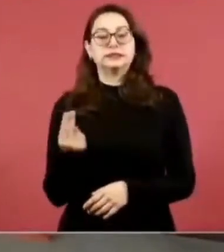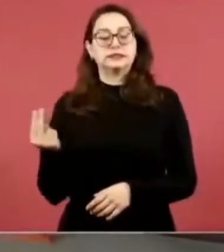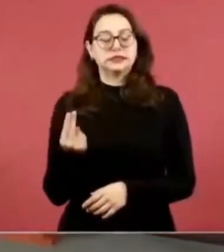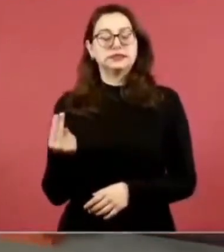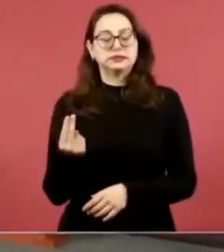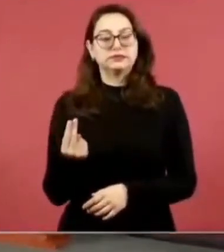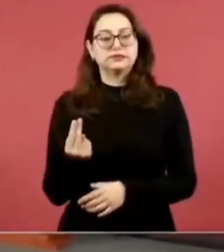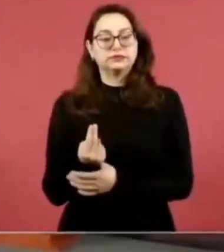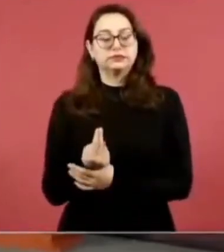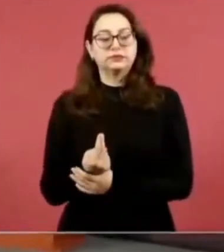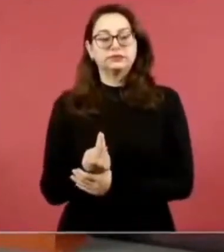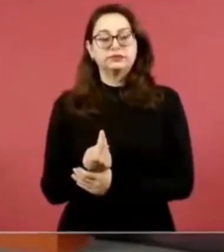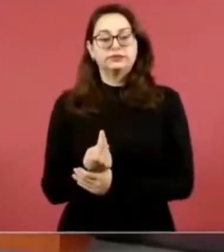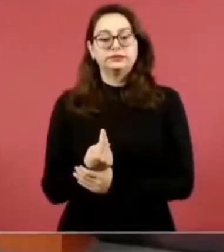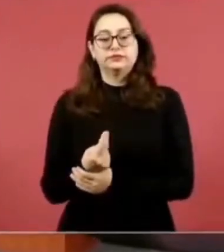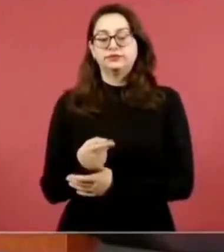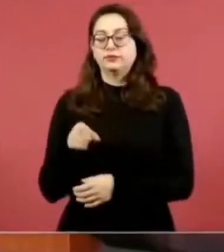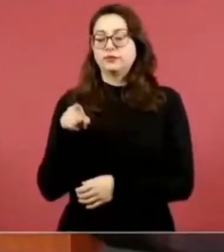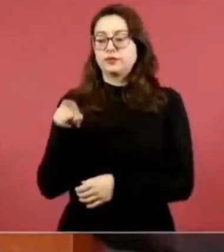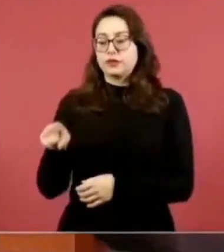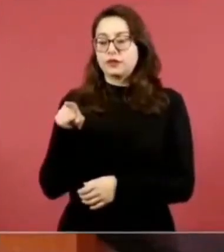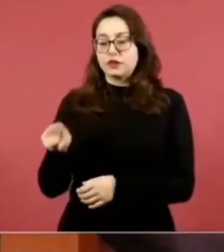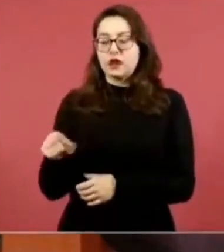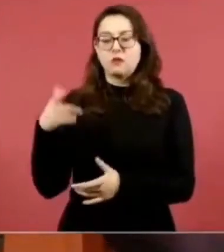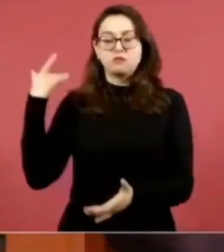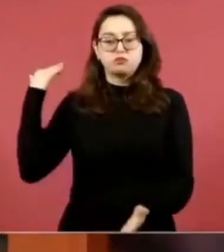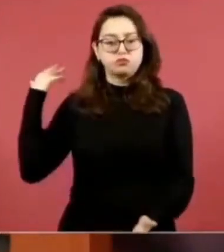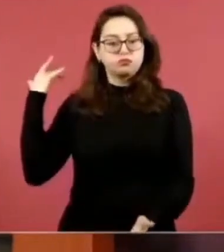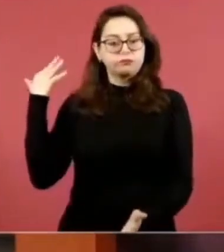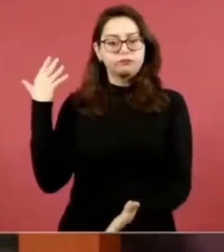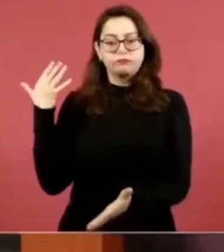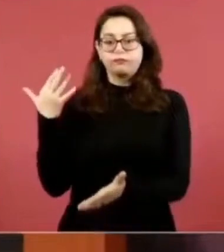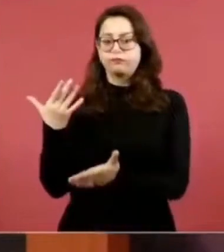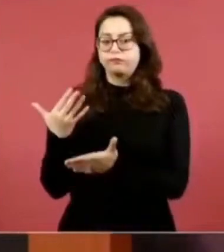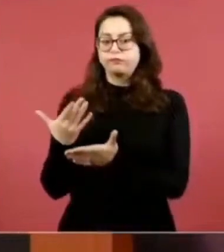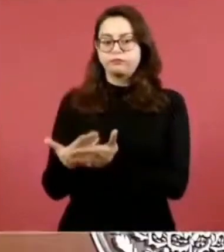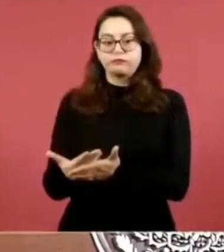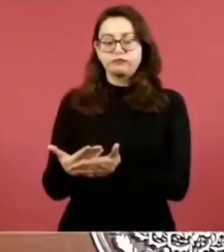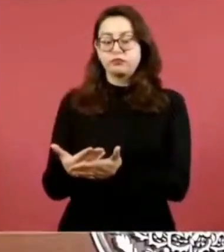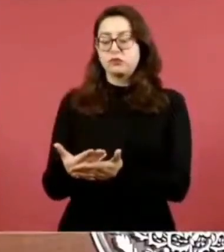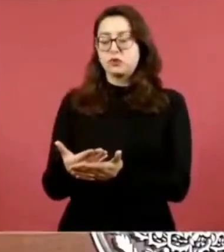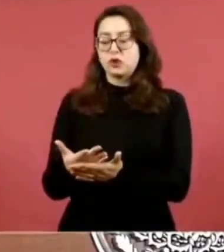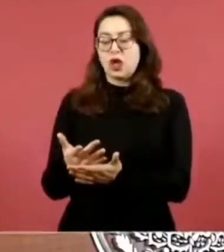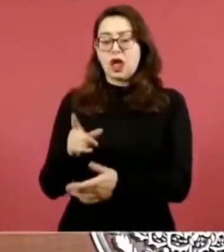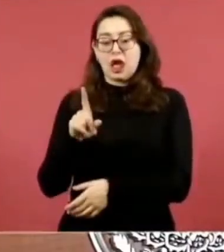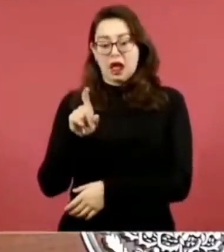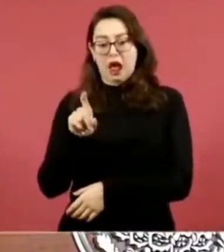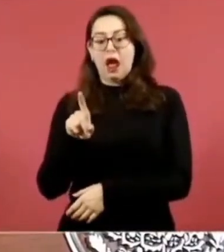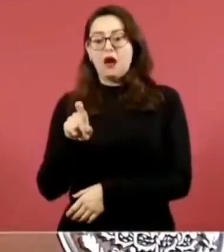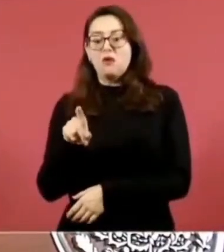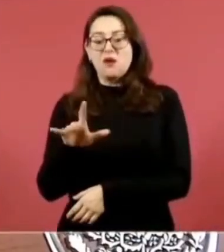se está utilizando agua